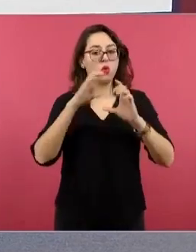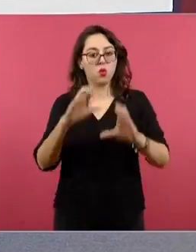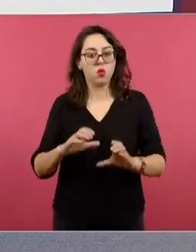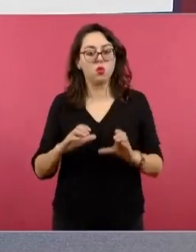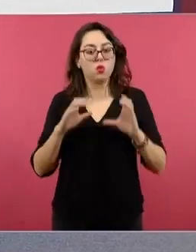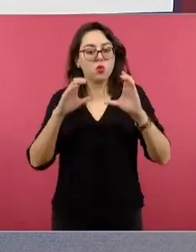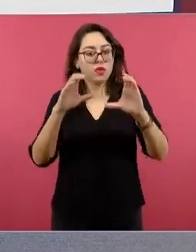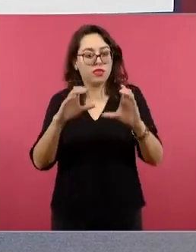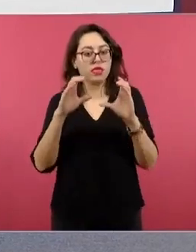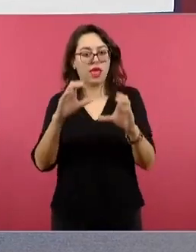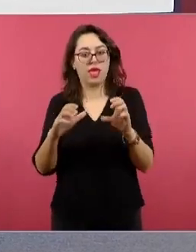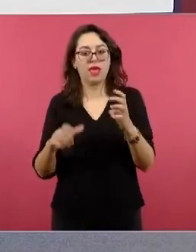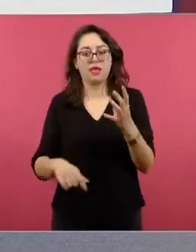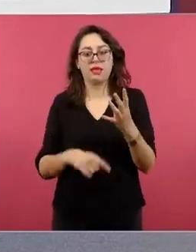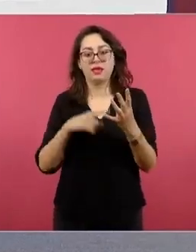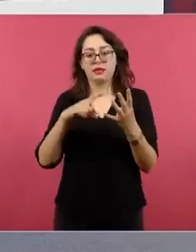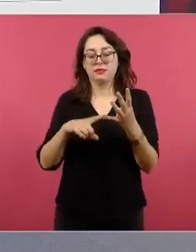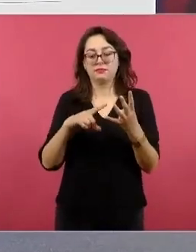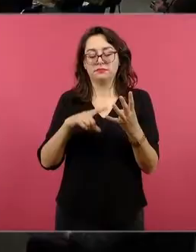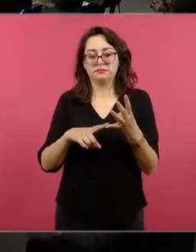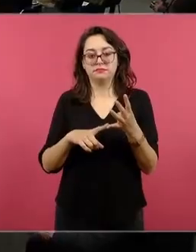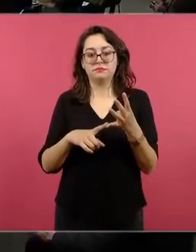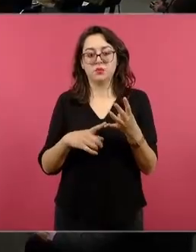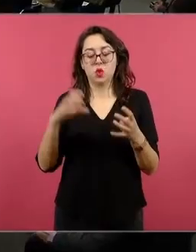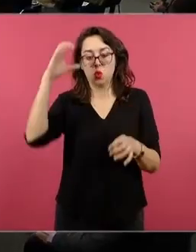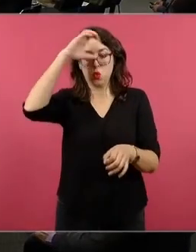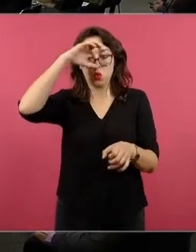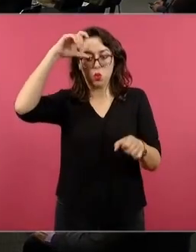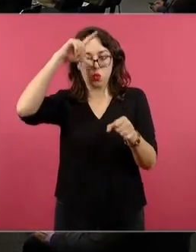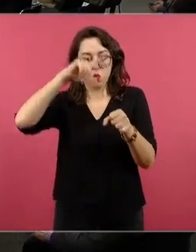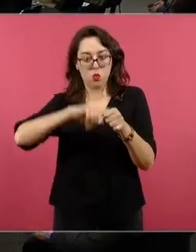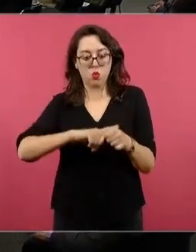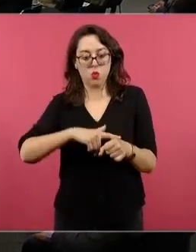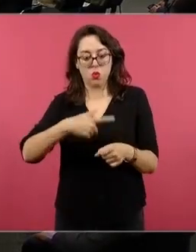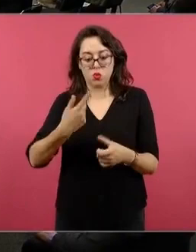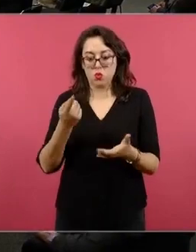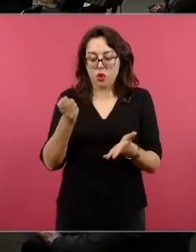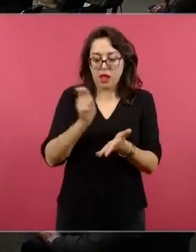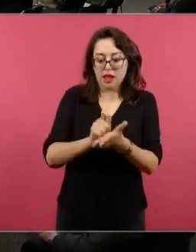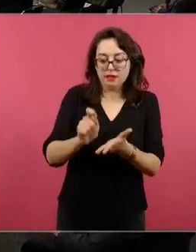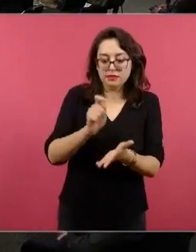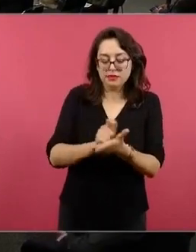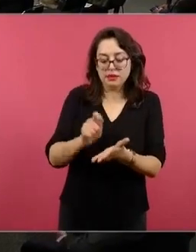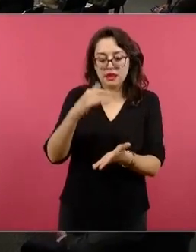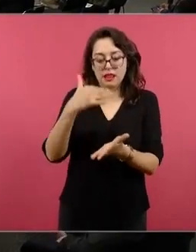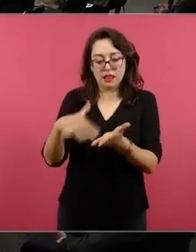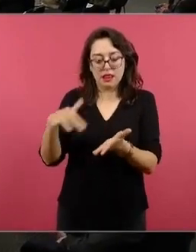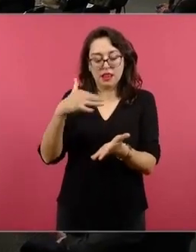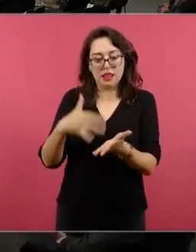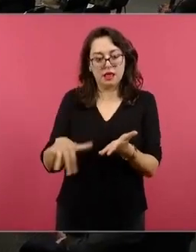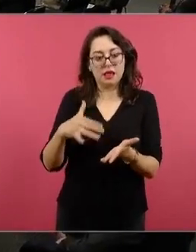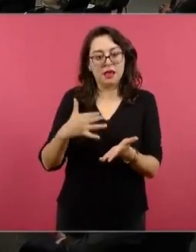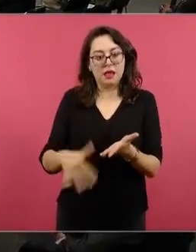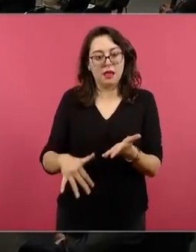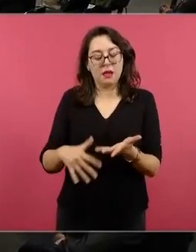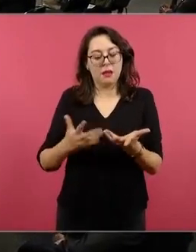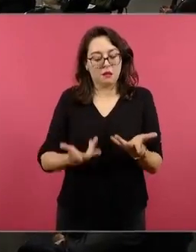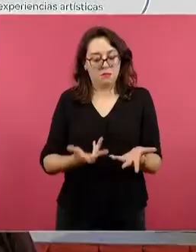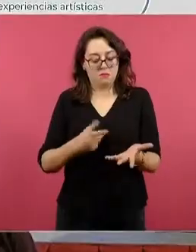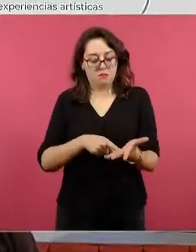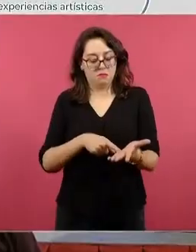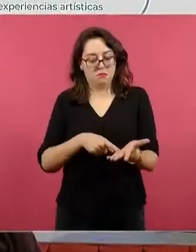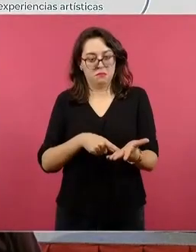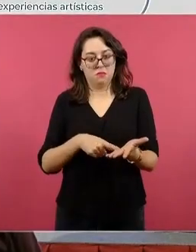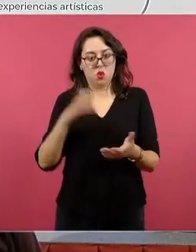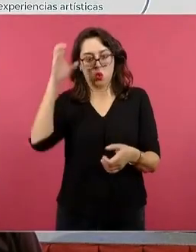cómo lo conservas. En la parte de apropiación de las culturas a través de la lectura y escritura, ya no es leer y escribir para apropiarte de la